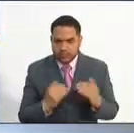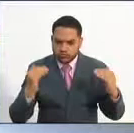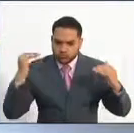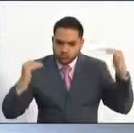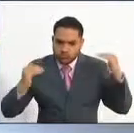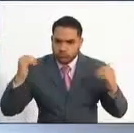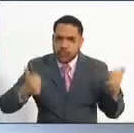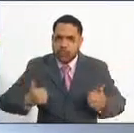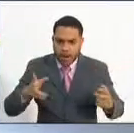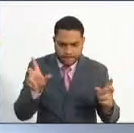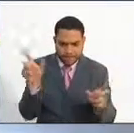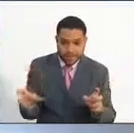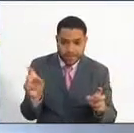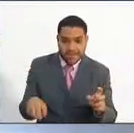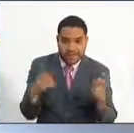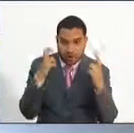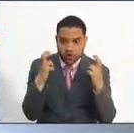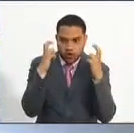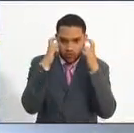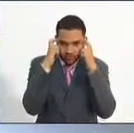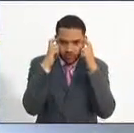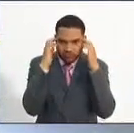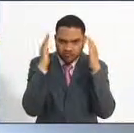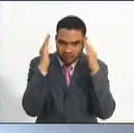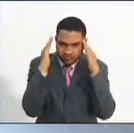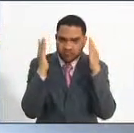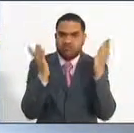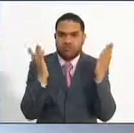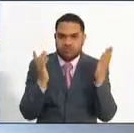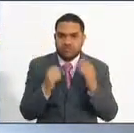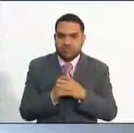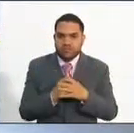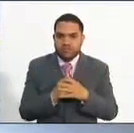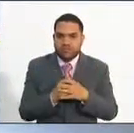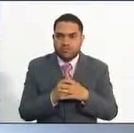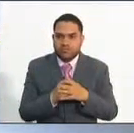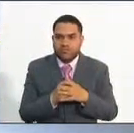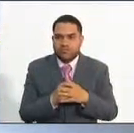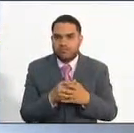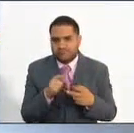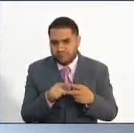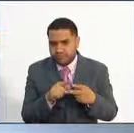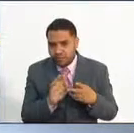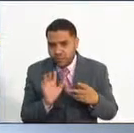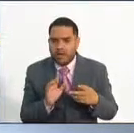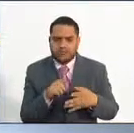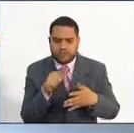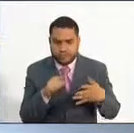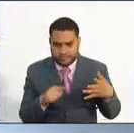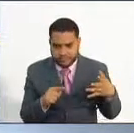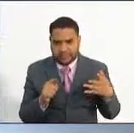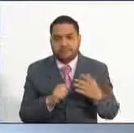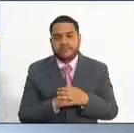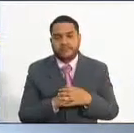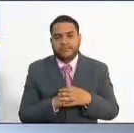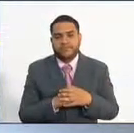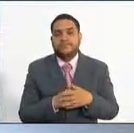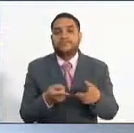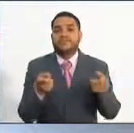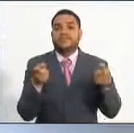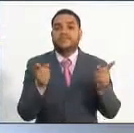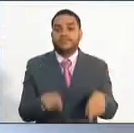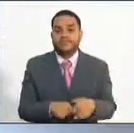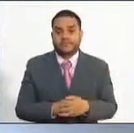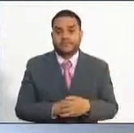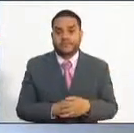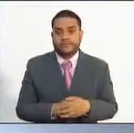los de conocimientos, están, o sea, el saber-saber, pero no es el único. Al parecer, se ha tenido la